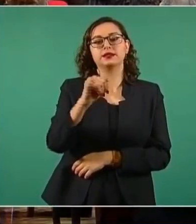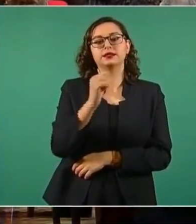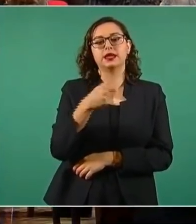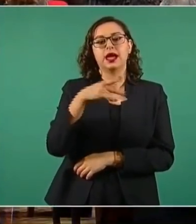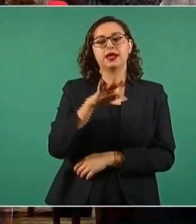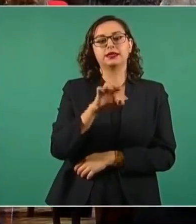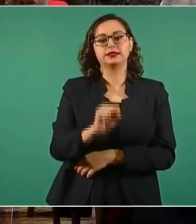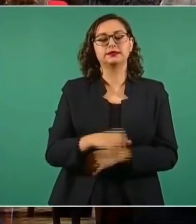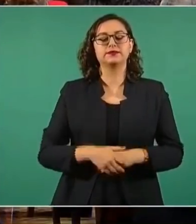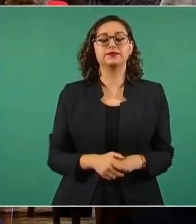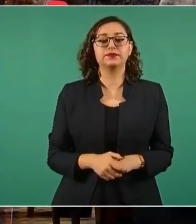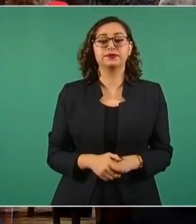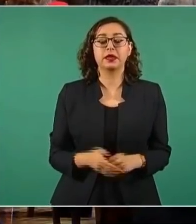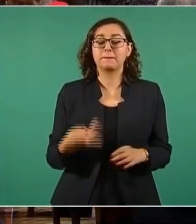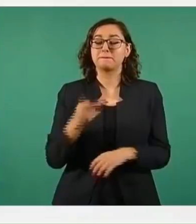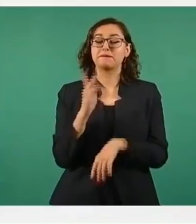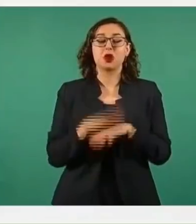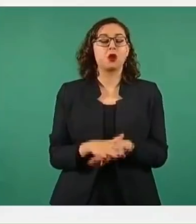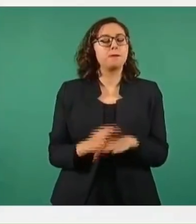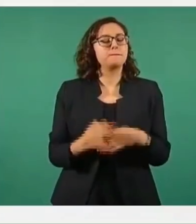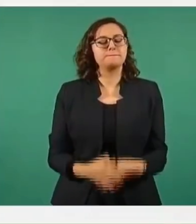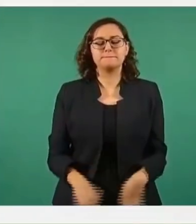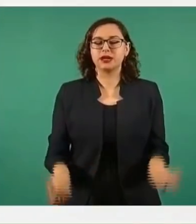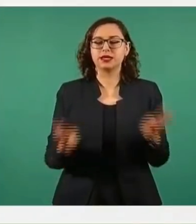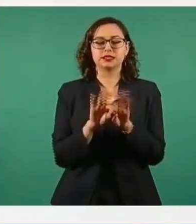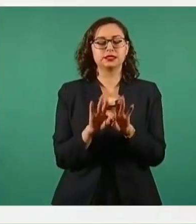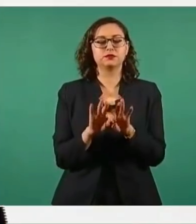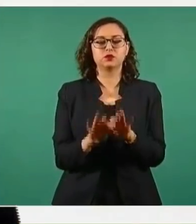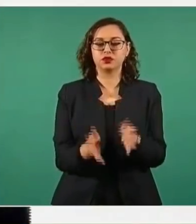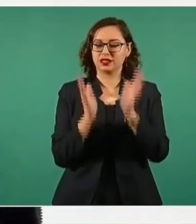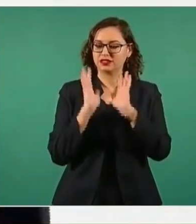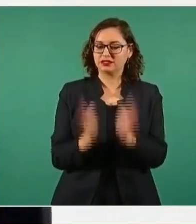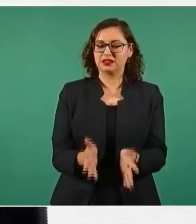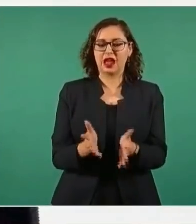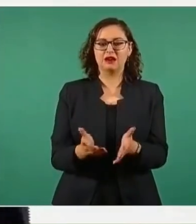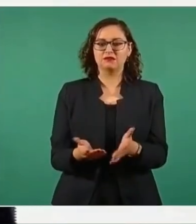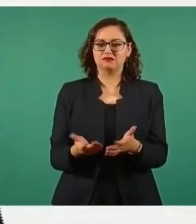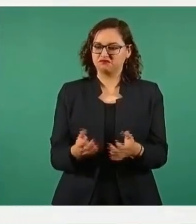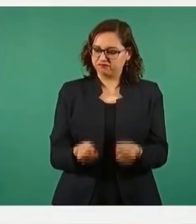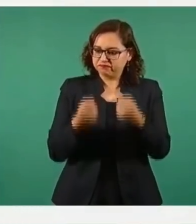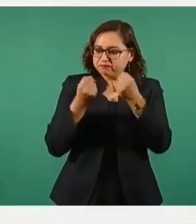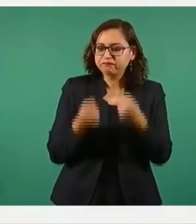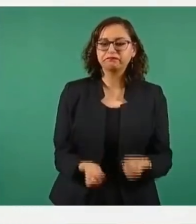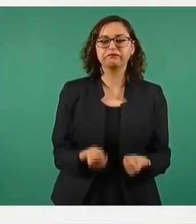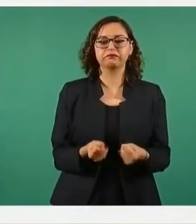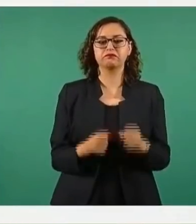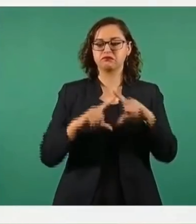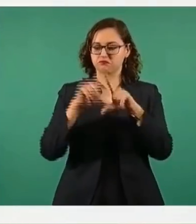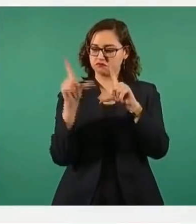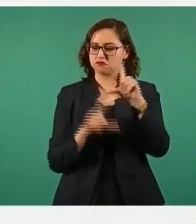Pero lo más importante es que ya están sentadas las bases de la transformación. ¡Gracias!